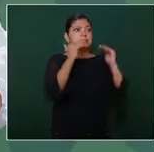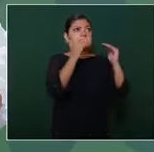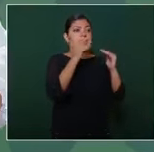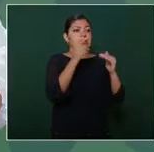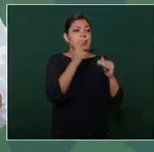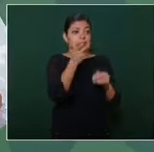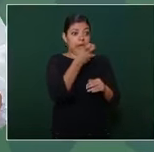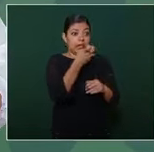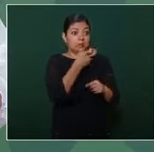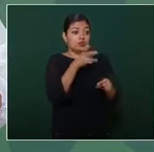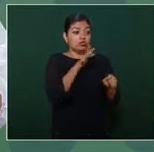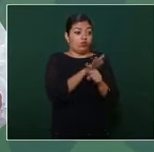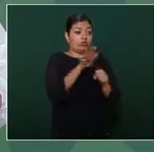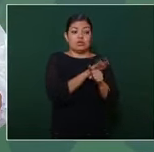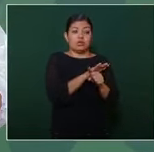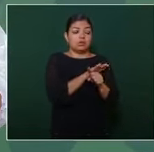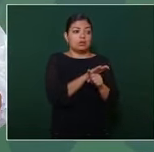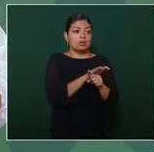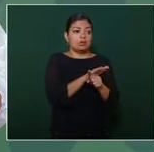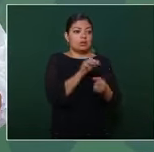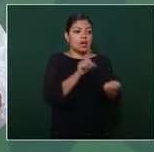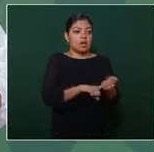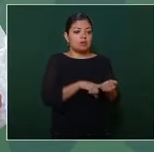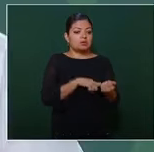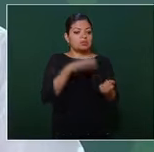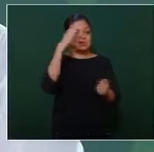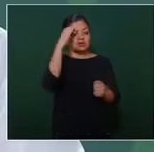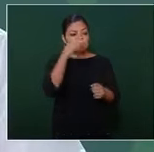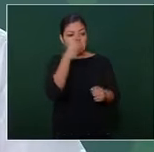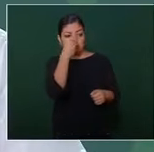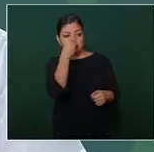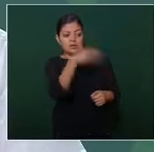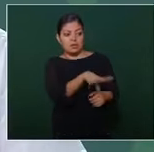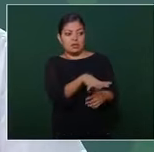cuando hay la determinación de cometer un acto tan atroz